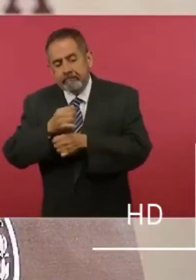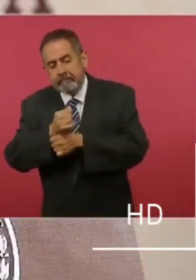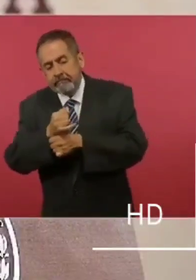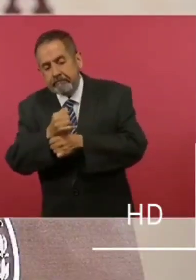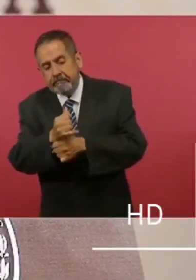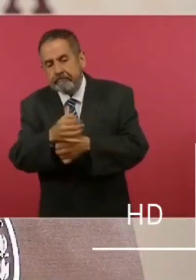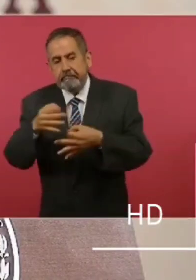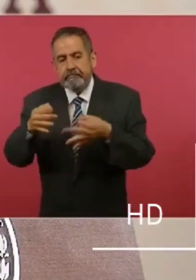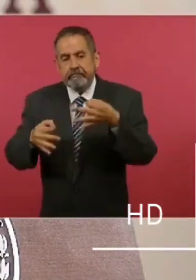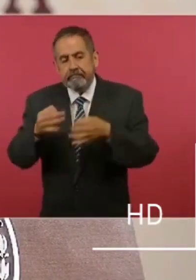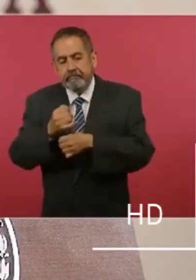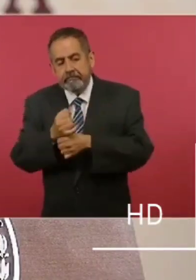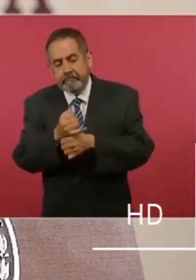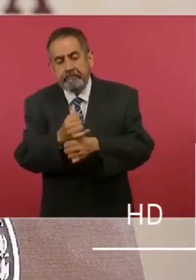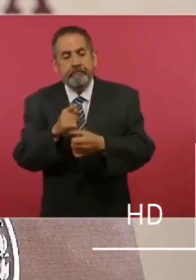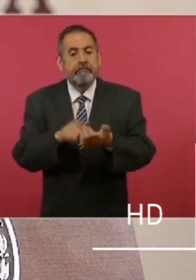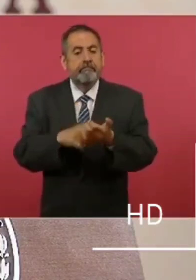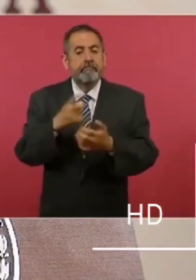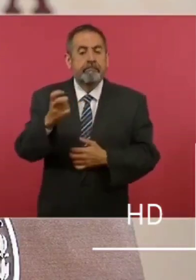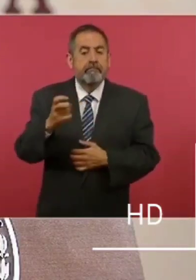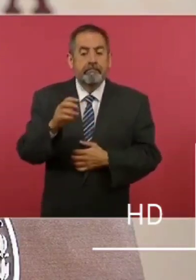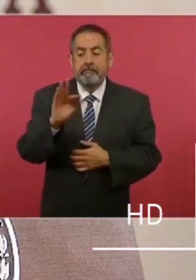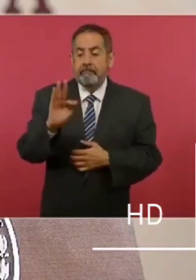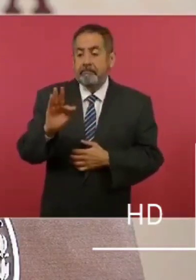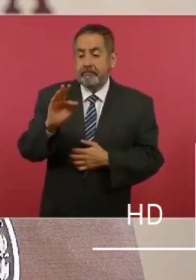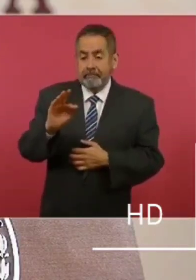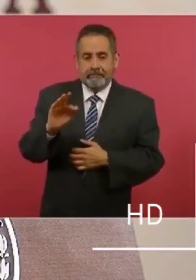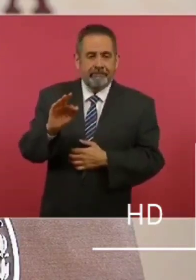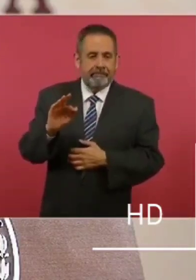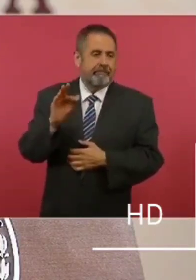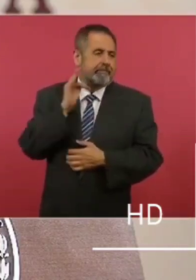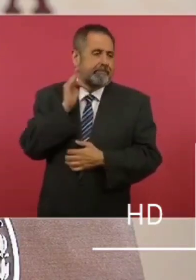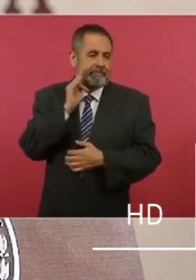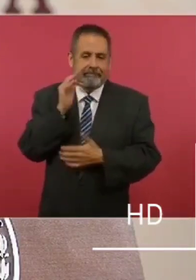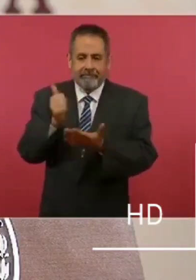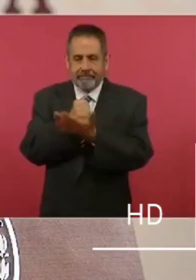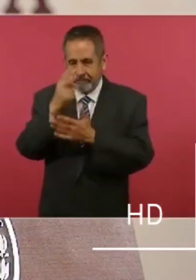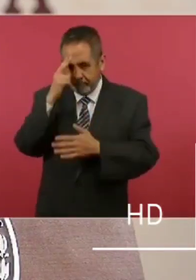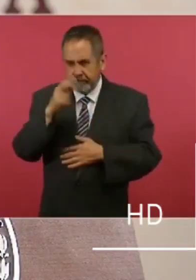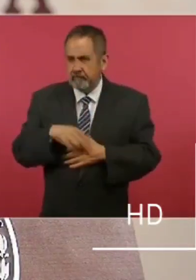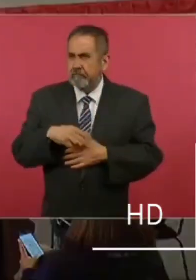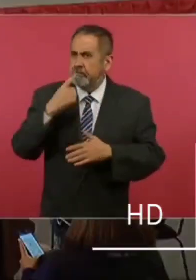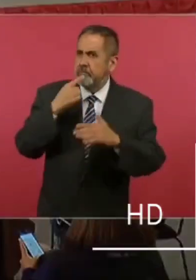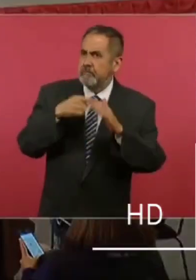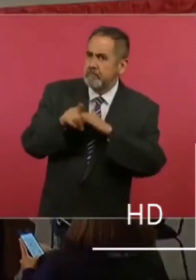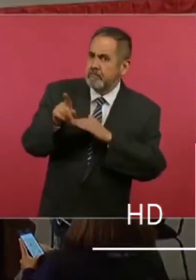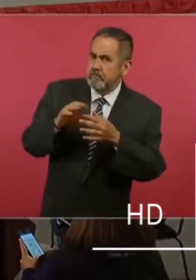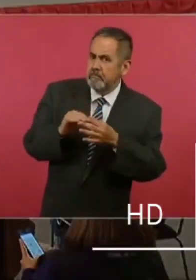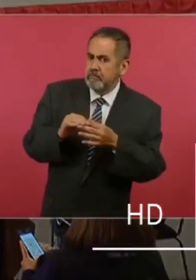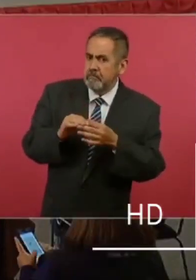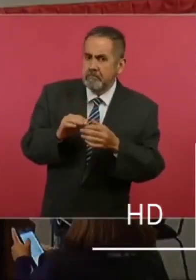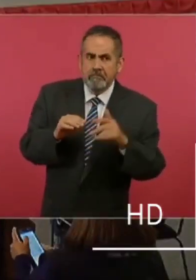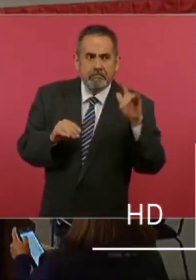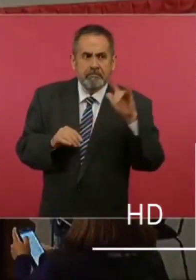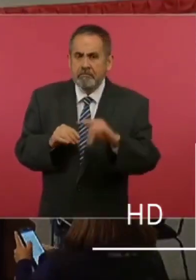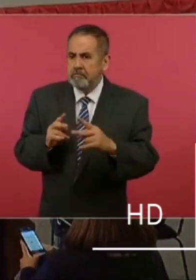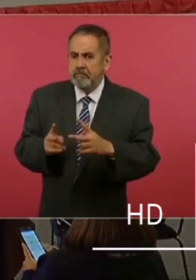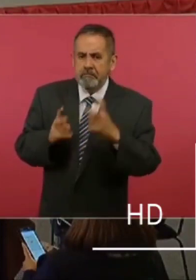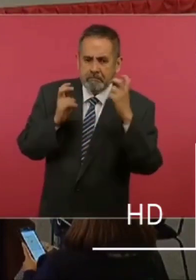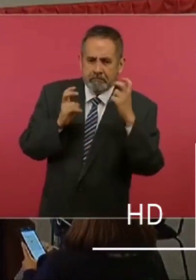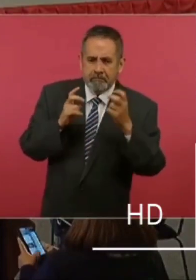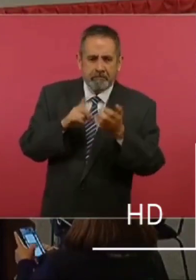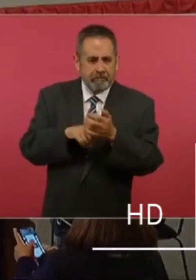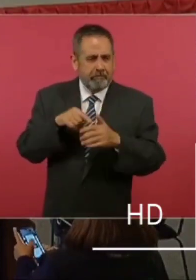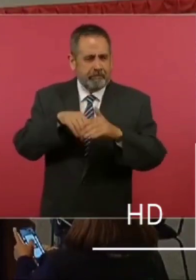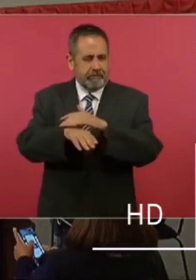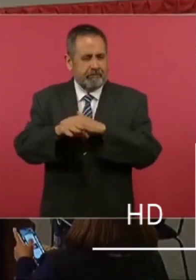y por su parte la Fiscalía de la Ciudad de México recibió una denuncia por el supuesto robo de una aeronave de uno de los